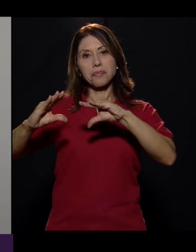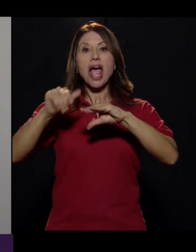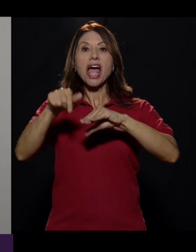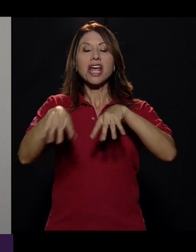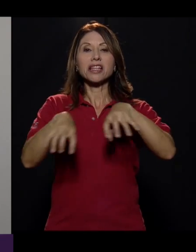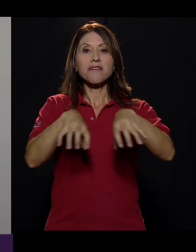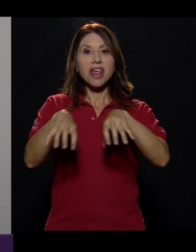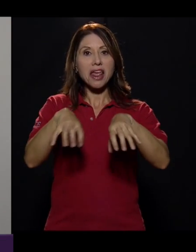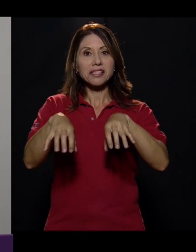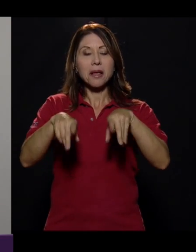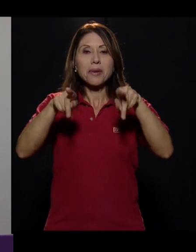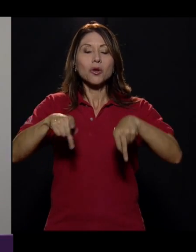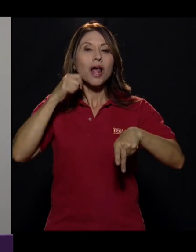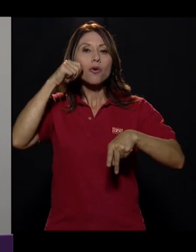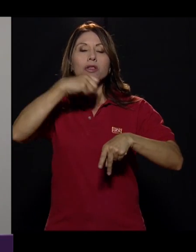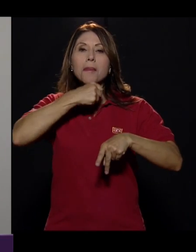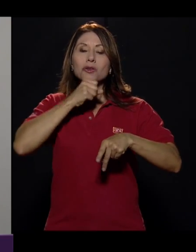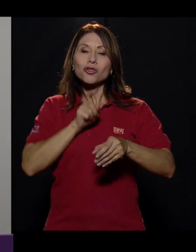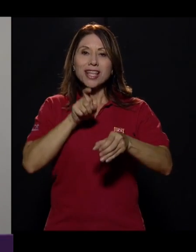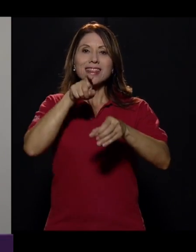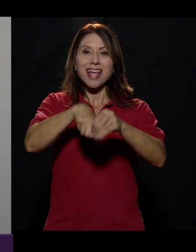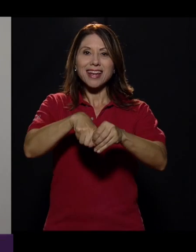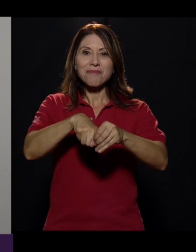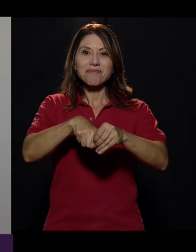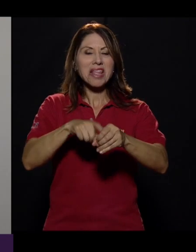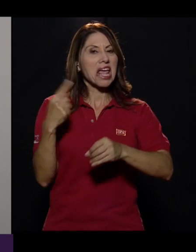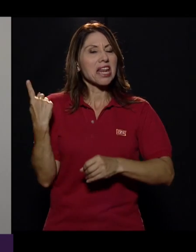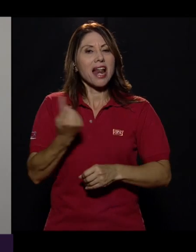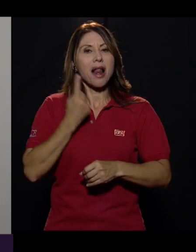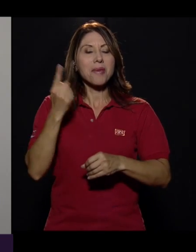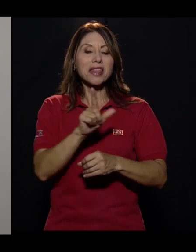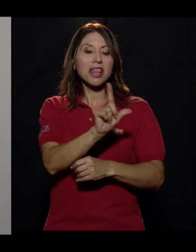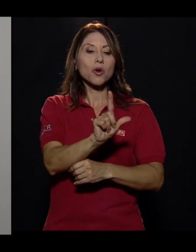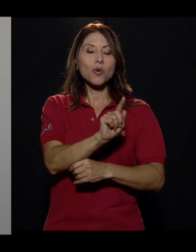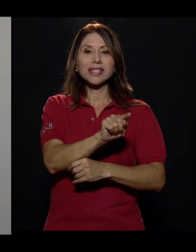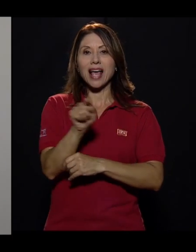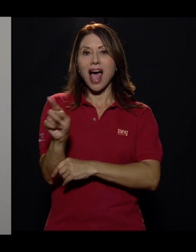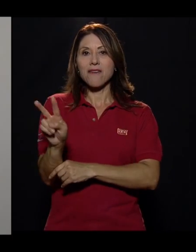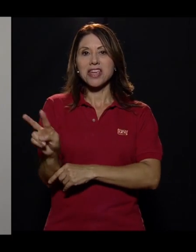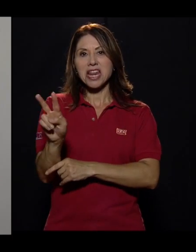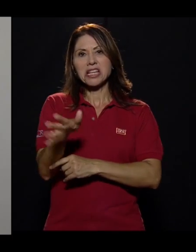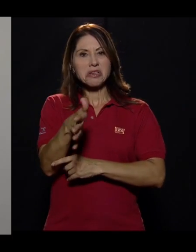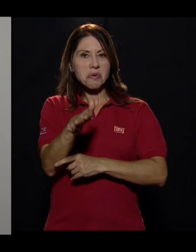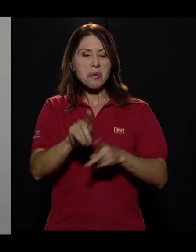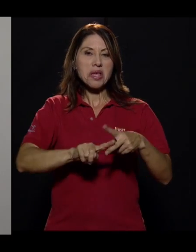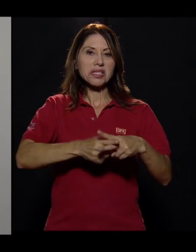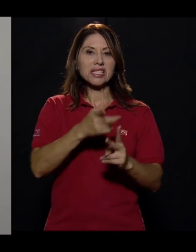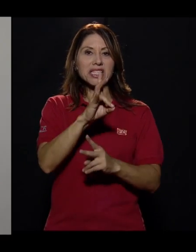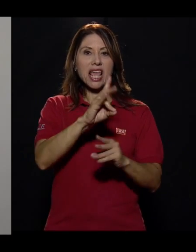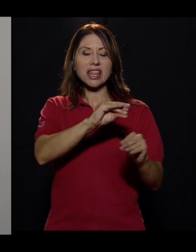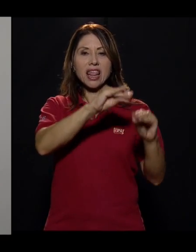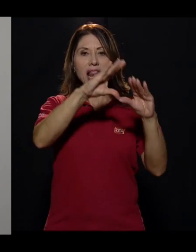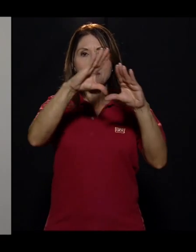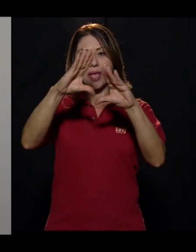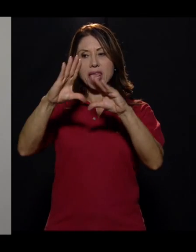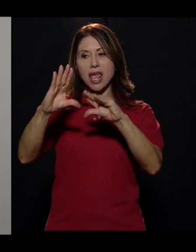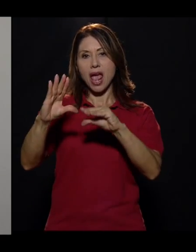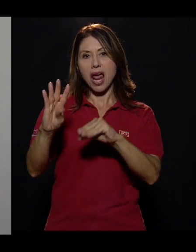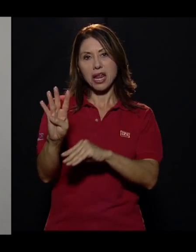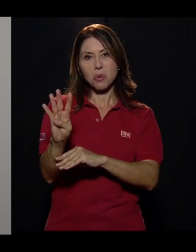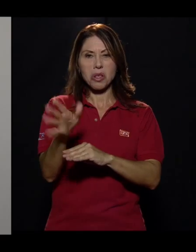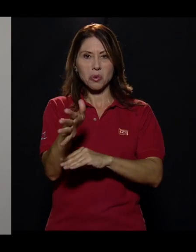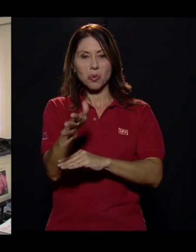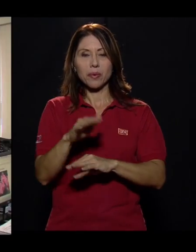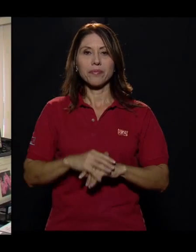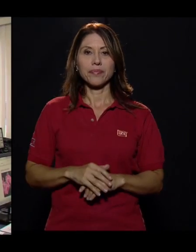mayor se desintegre. Generalmente es de lunes a viernes y en un horario probablemente de 7 de la mañana a 4 de la tarde